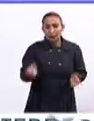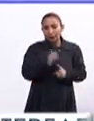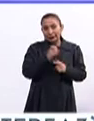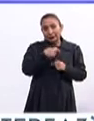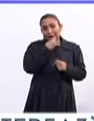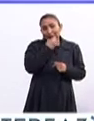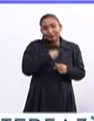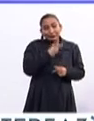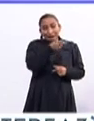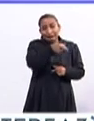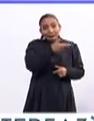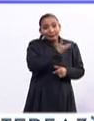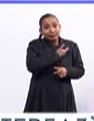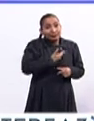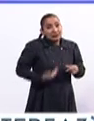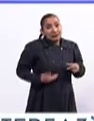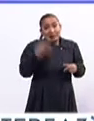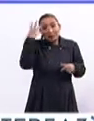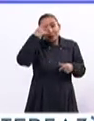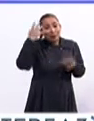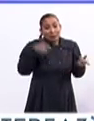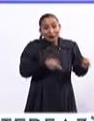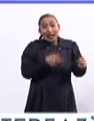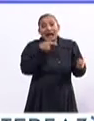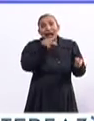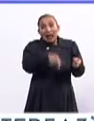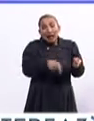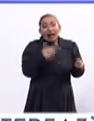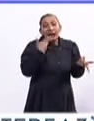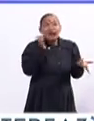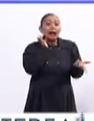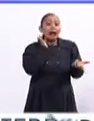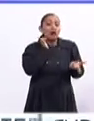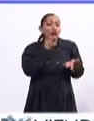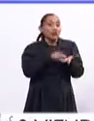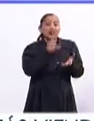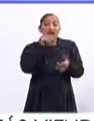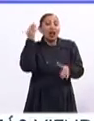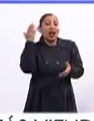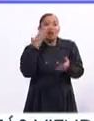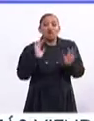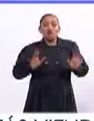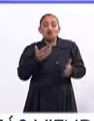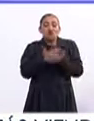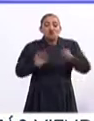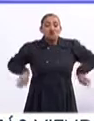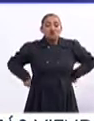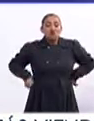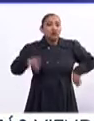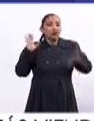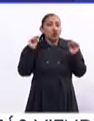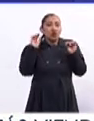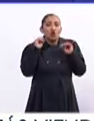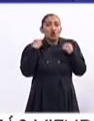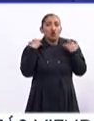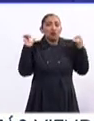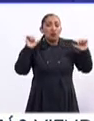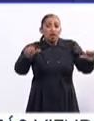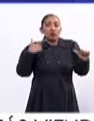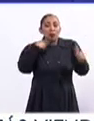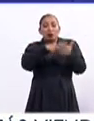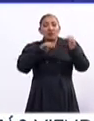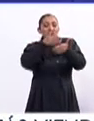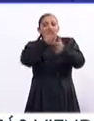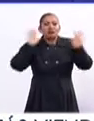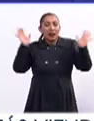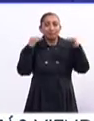o no el presidente Trump, que él, esa acción ejecutiva, dijo, ya no voy a meter las manos, no la estoy, digamos, yo suspendiendo, no